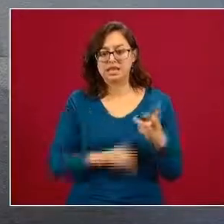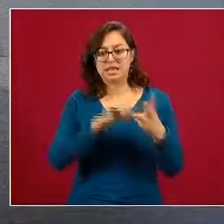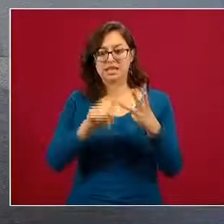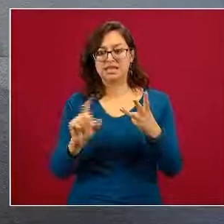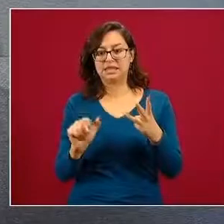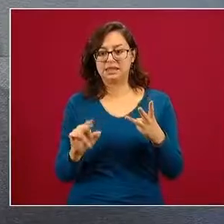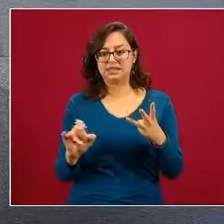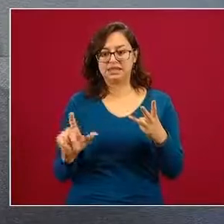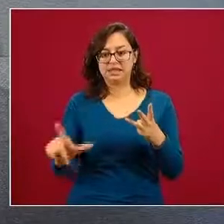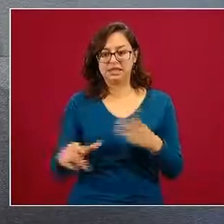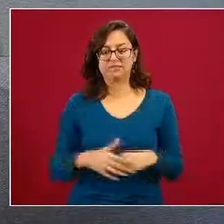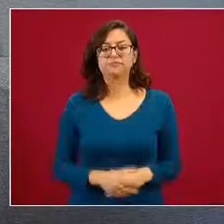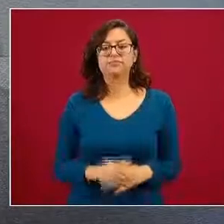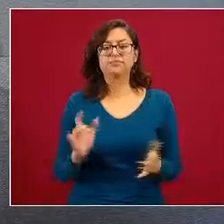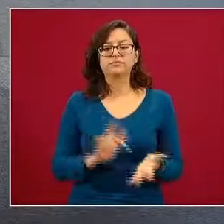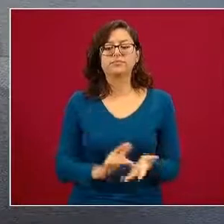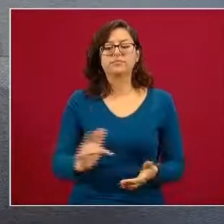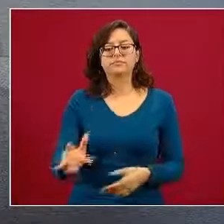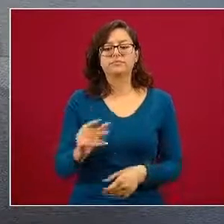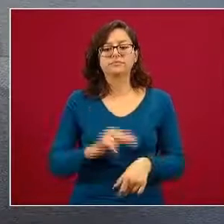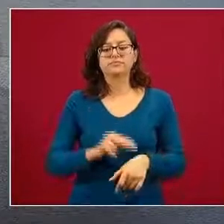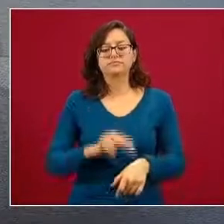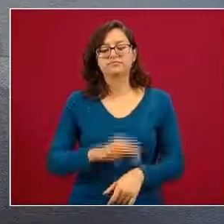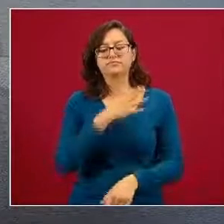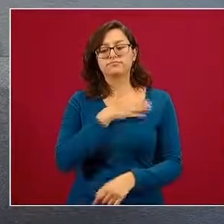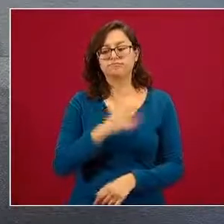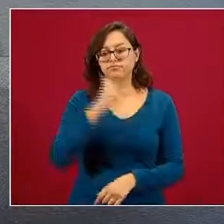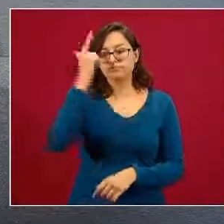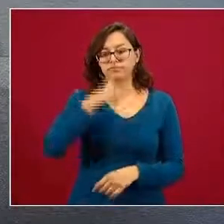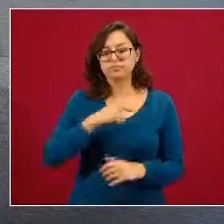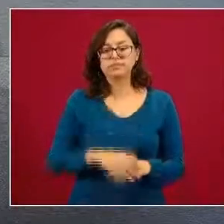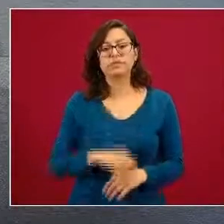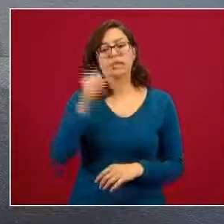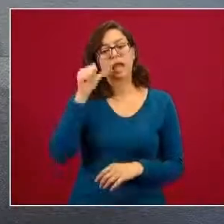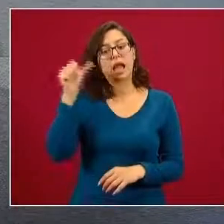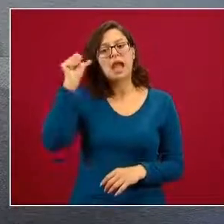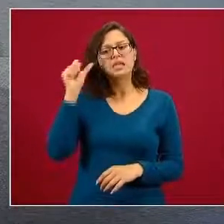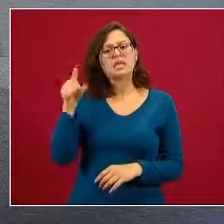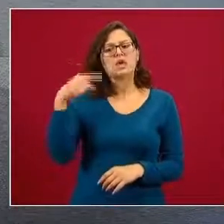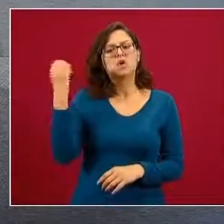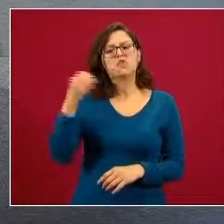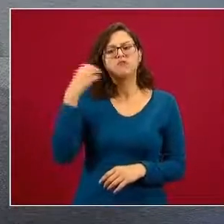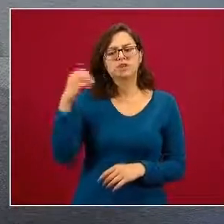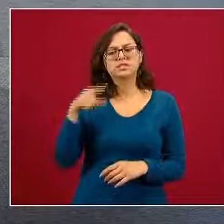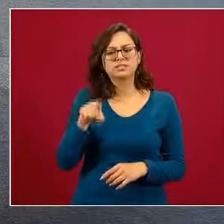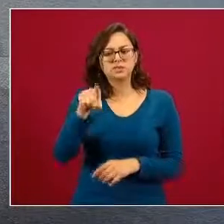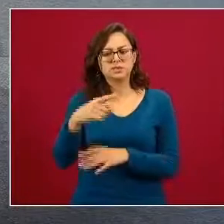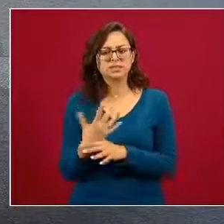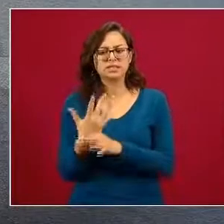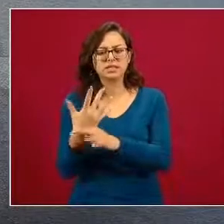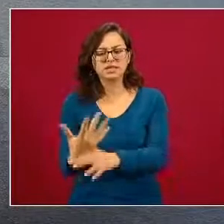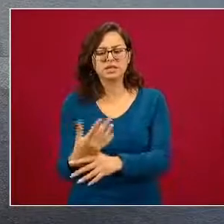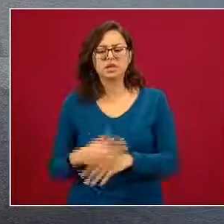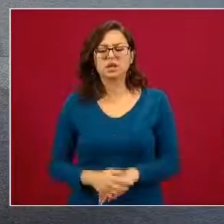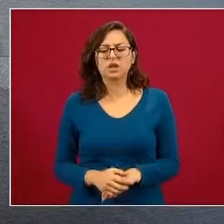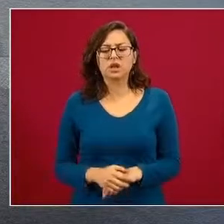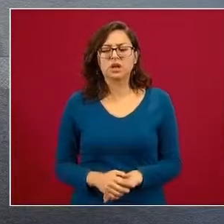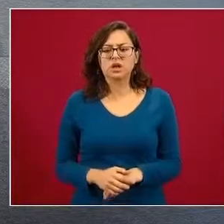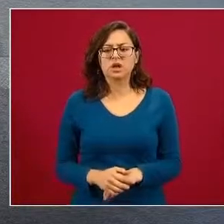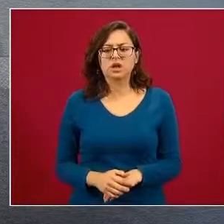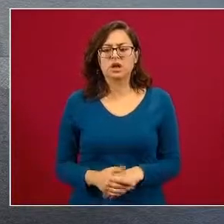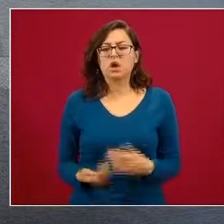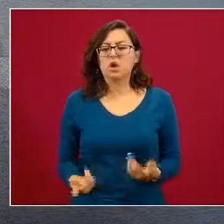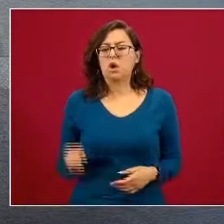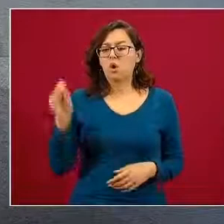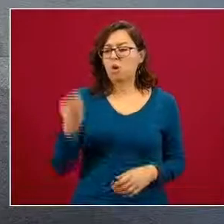Blancas gracias doctor muy buenas noches le quería preguntar ayer dijo en la conferencia que hoy se estarían reuniendo con autoridades del gobierno